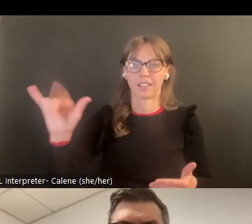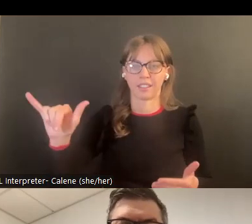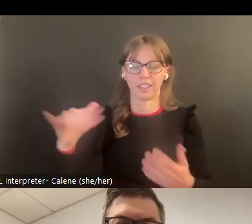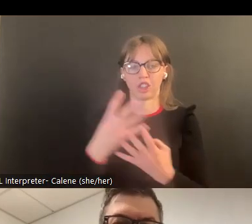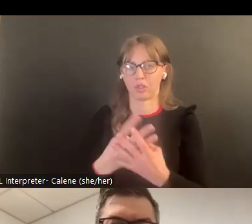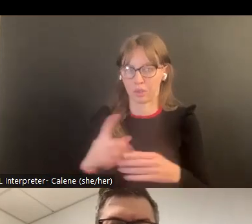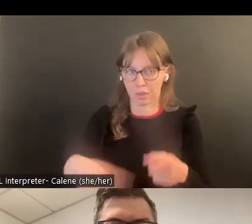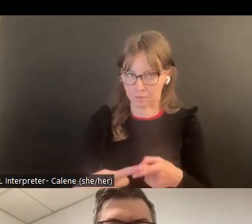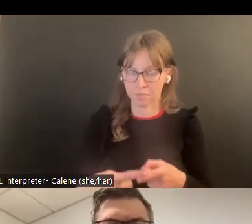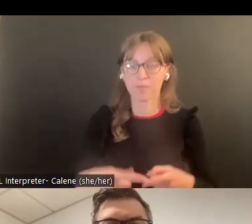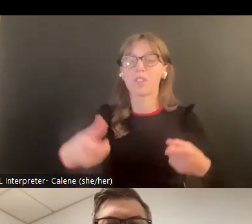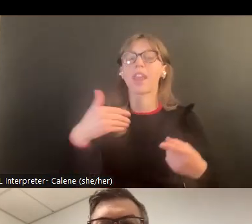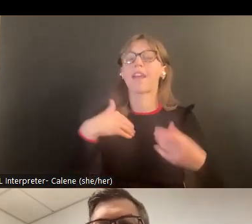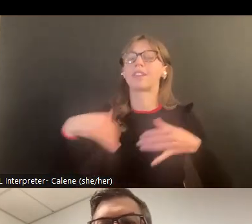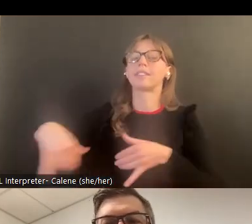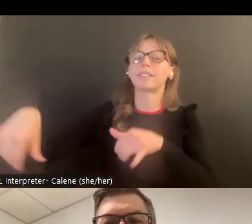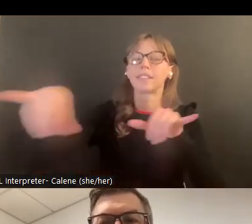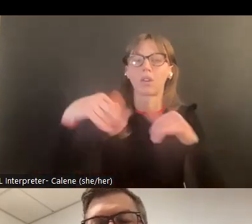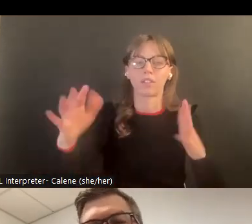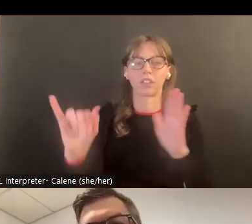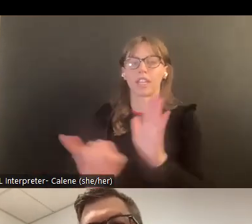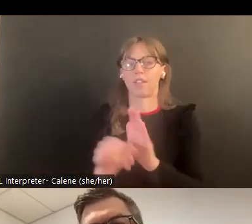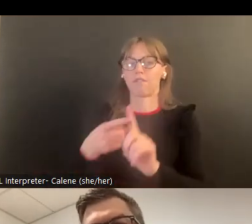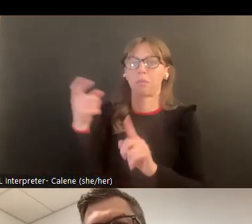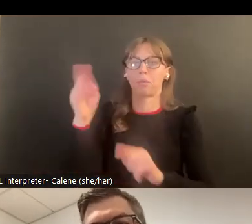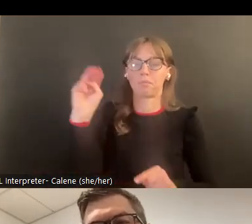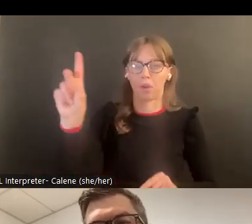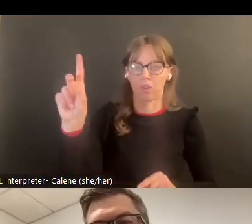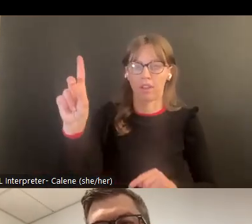Entonces, ¿cuándo hacemos un asesoramiento de letalidad?